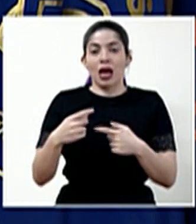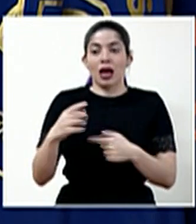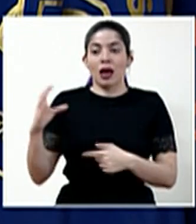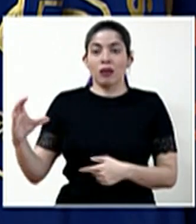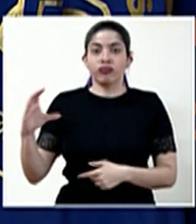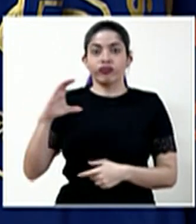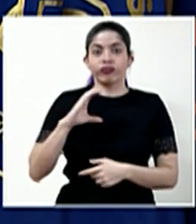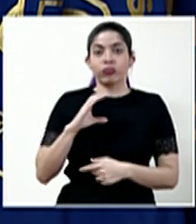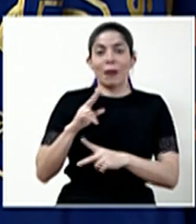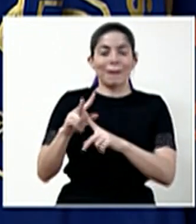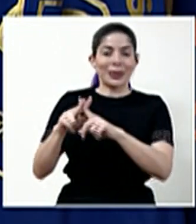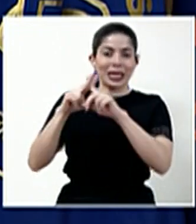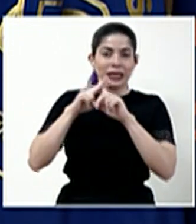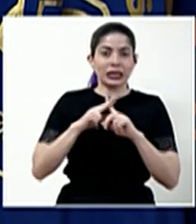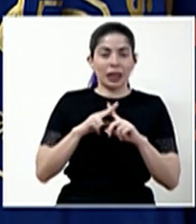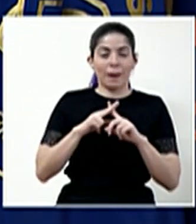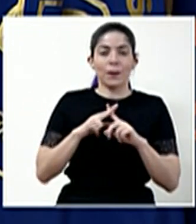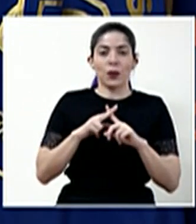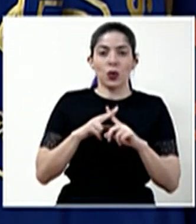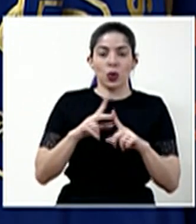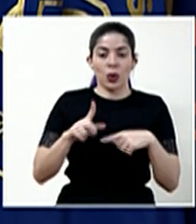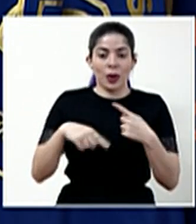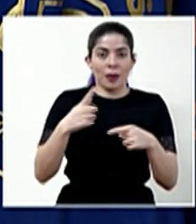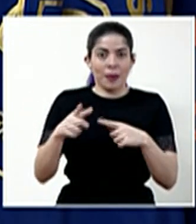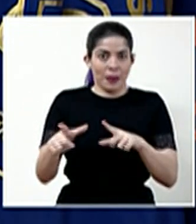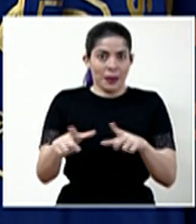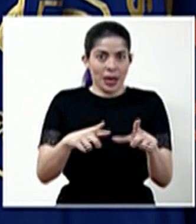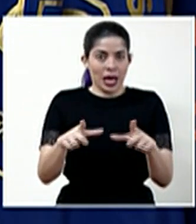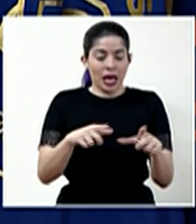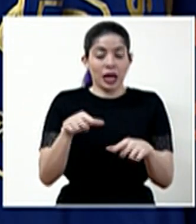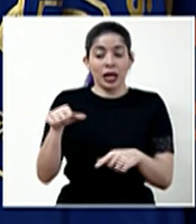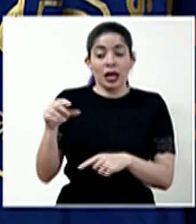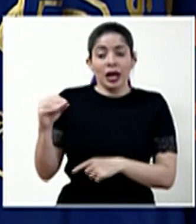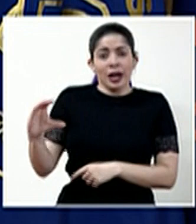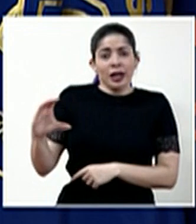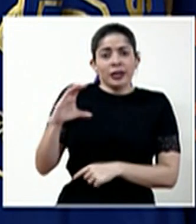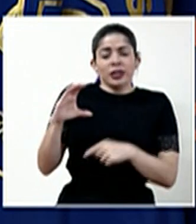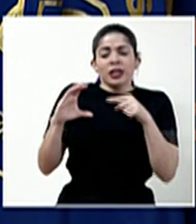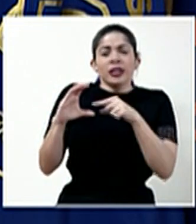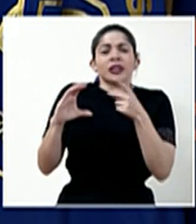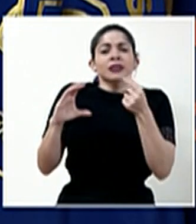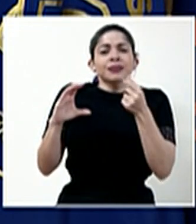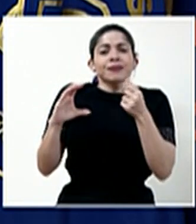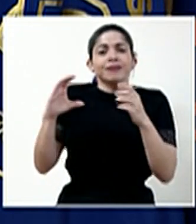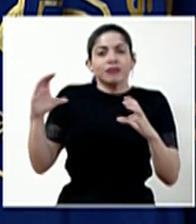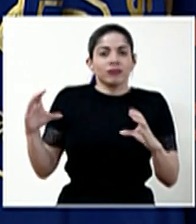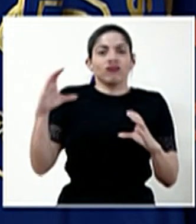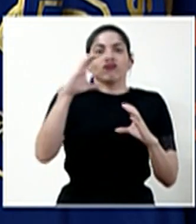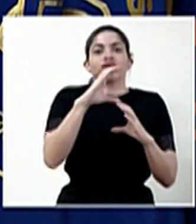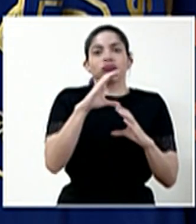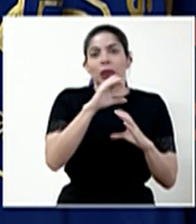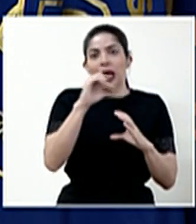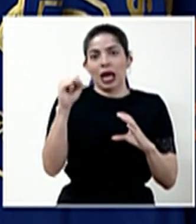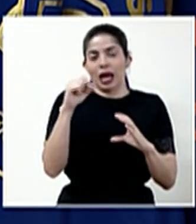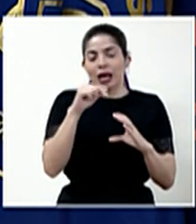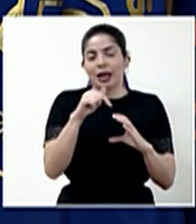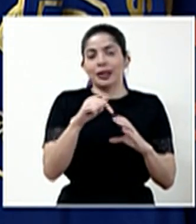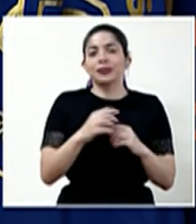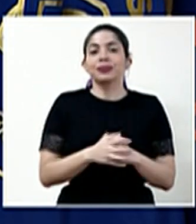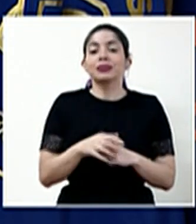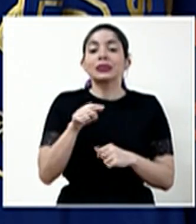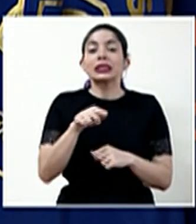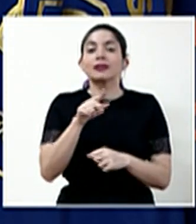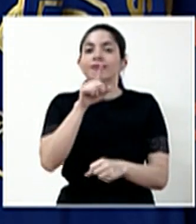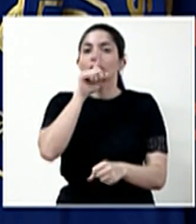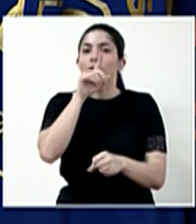préstamo que se va a formalizar y cuyos fondos ingresarán a la caja, fue un